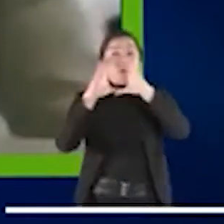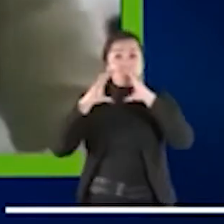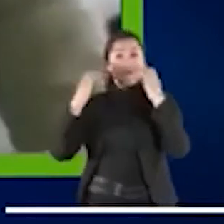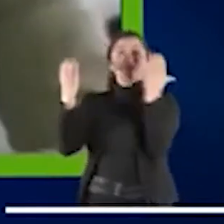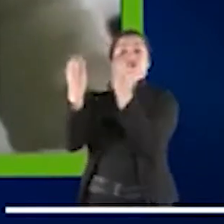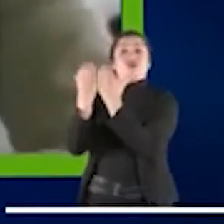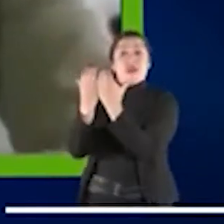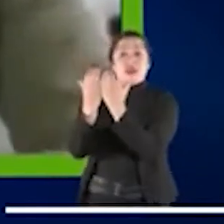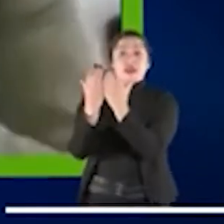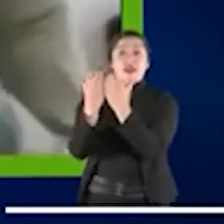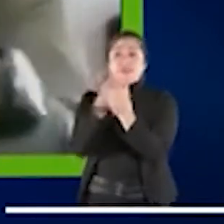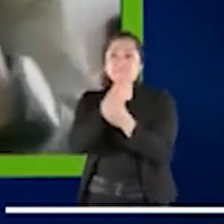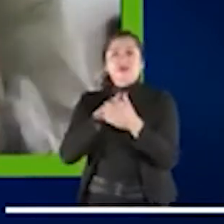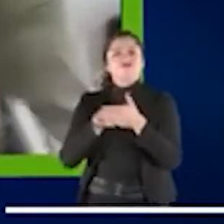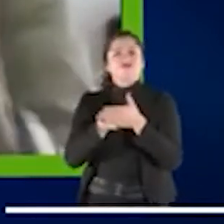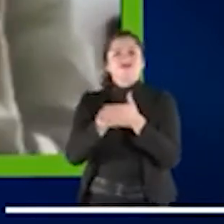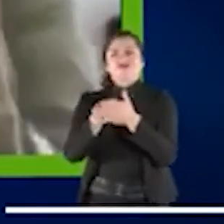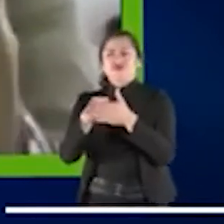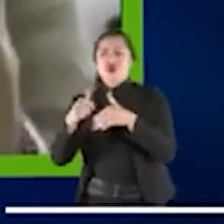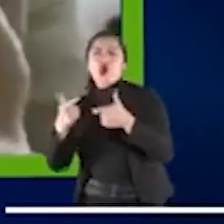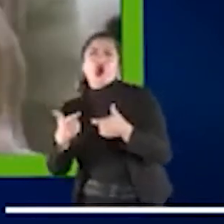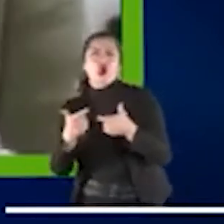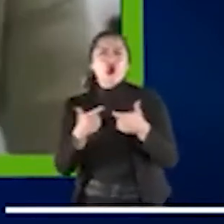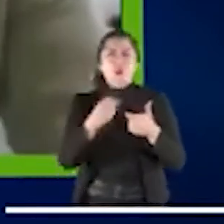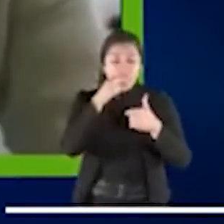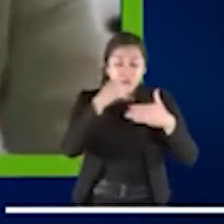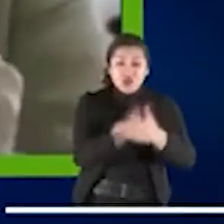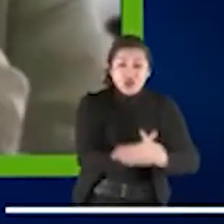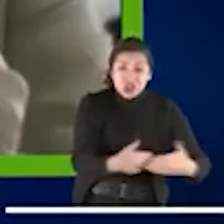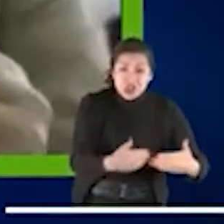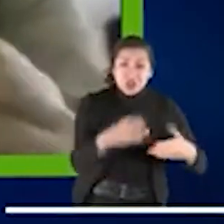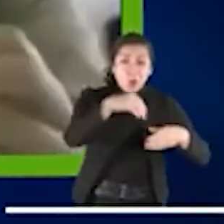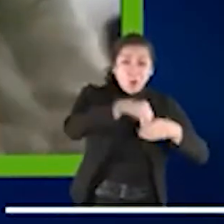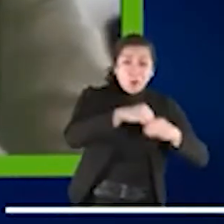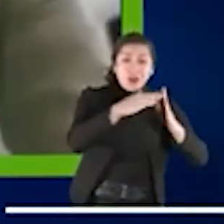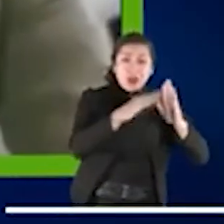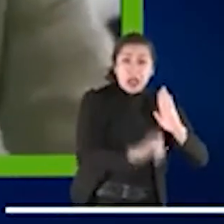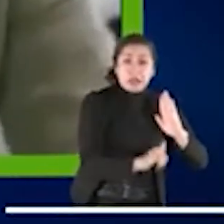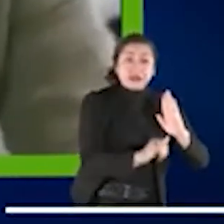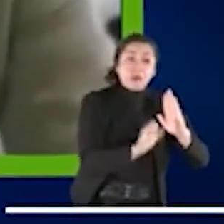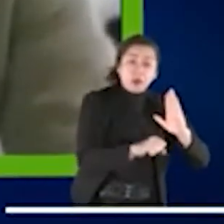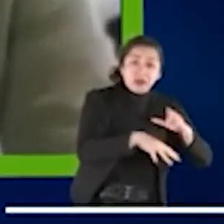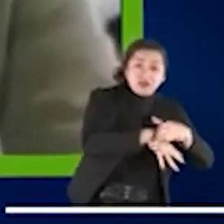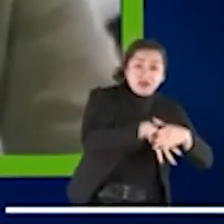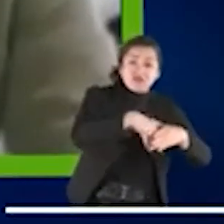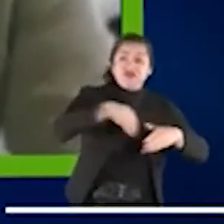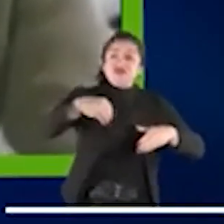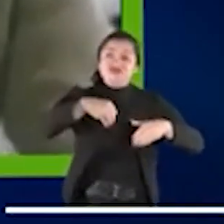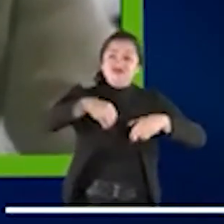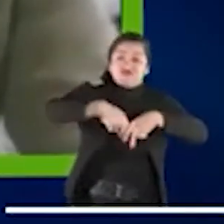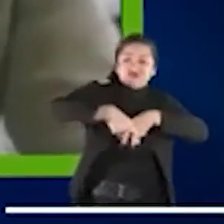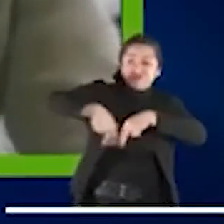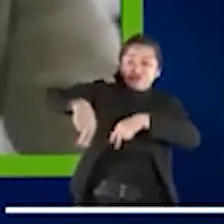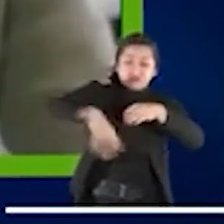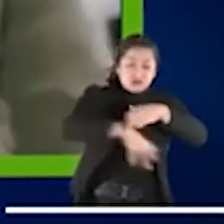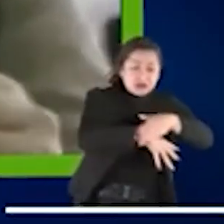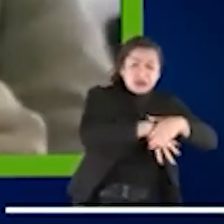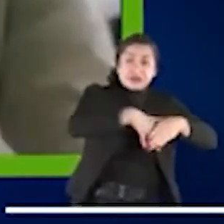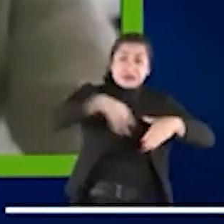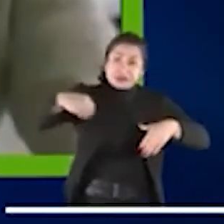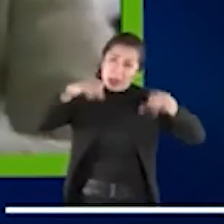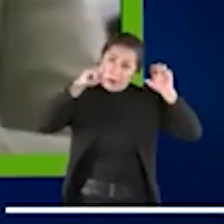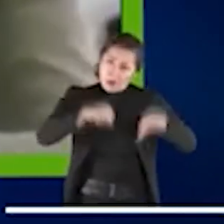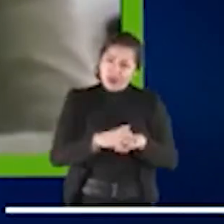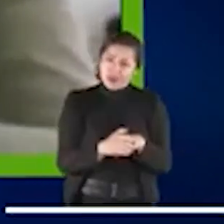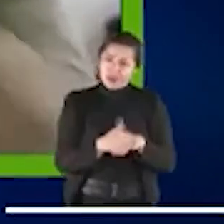querido forzar la posibilidad de que ciertos niños internos salieran de esa privación de libertad, evitar incluso que